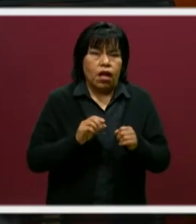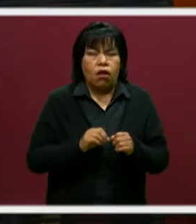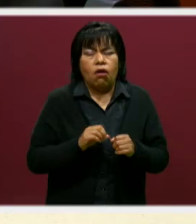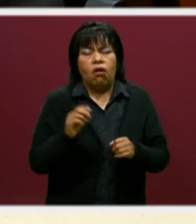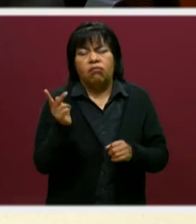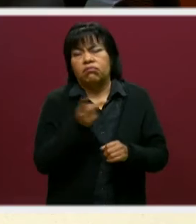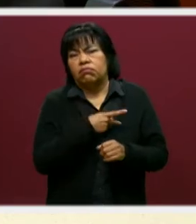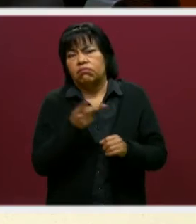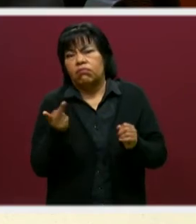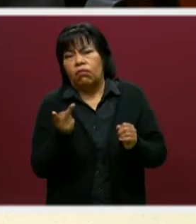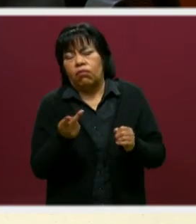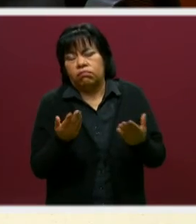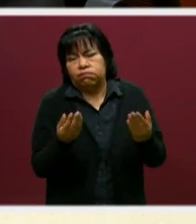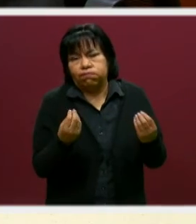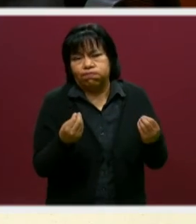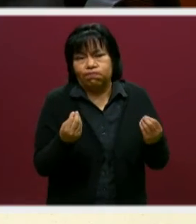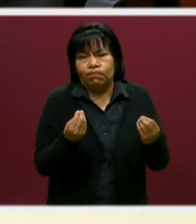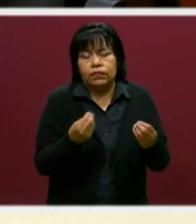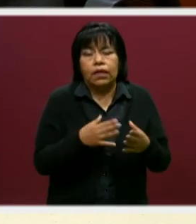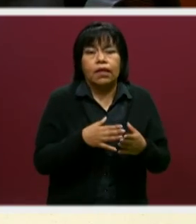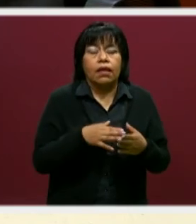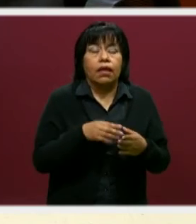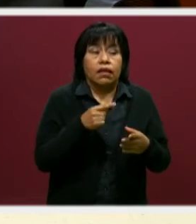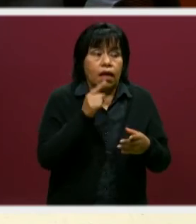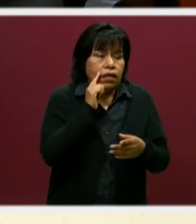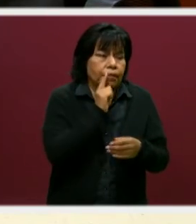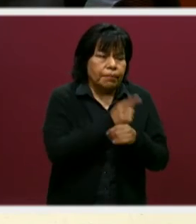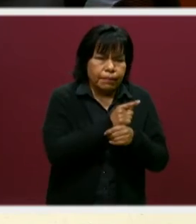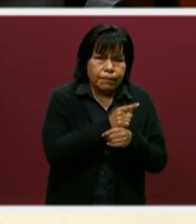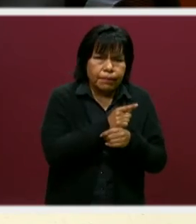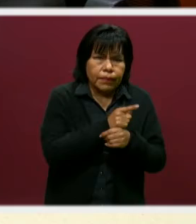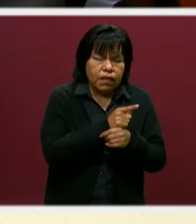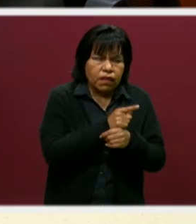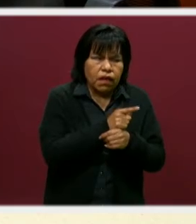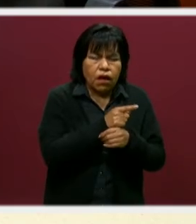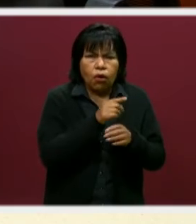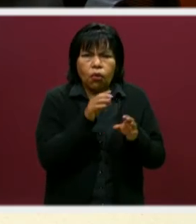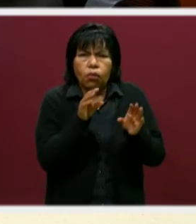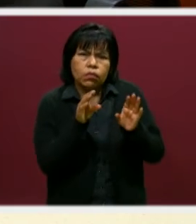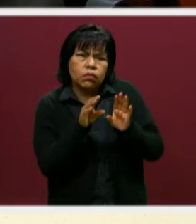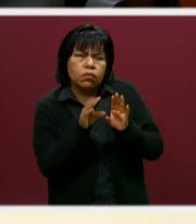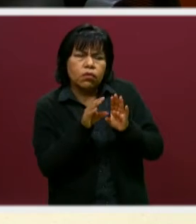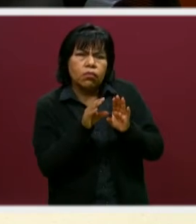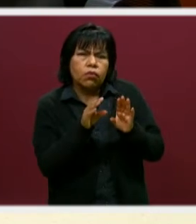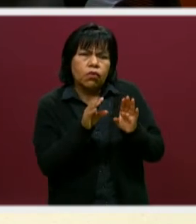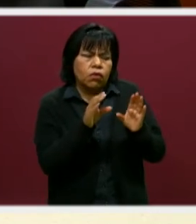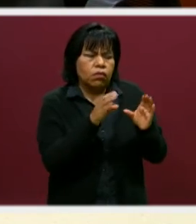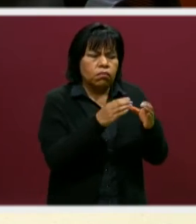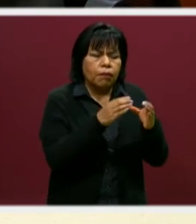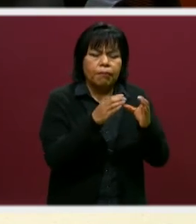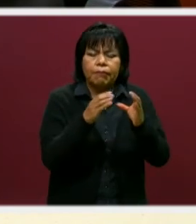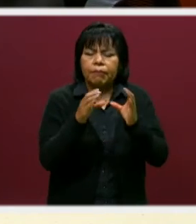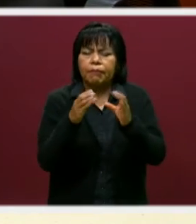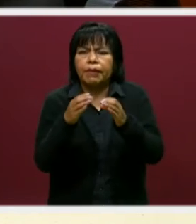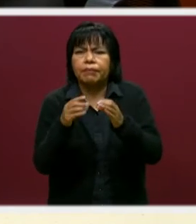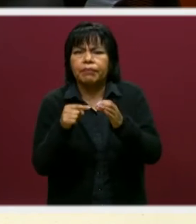pobreza extrema, etcétera. Nos están permitiendo, por ejemplo, acercarlos a comunidades donde